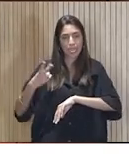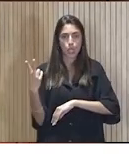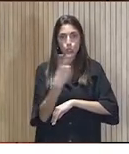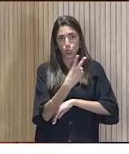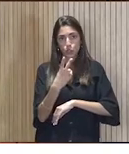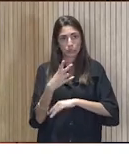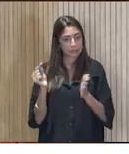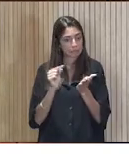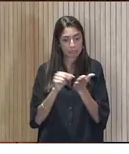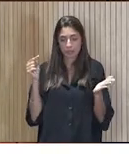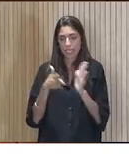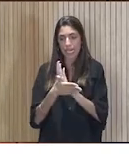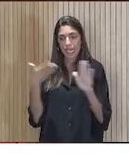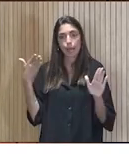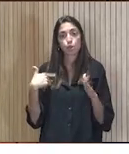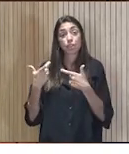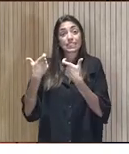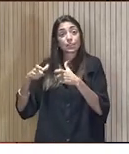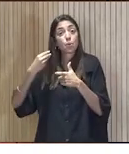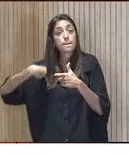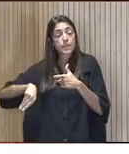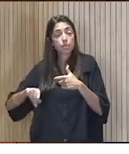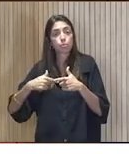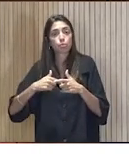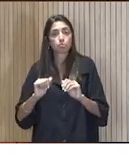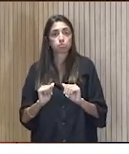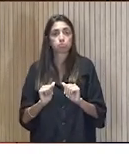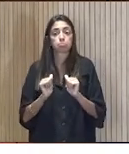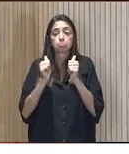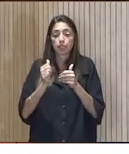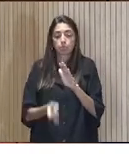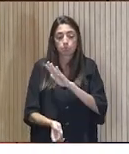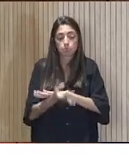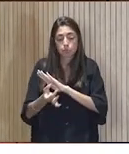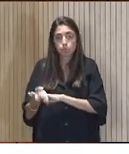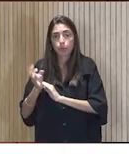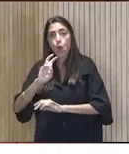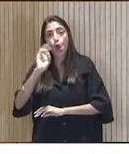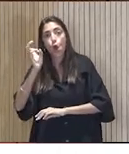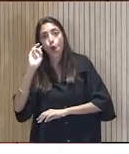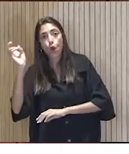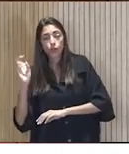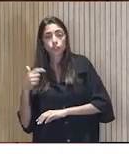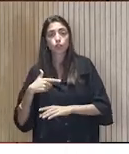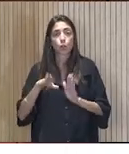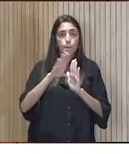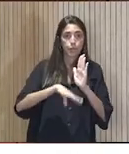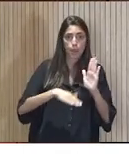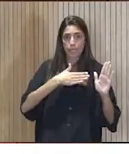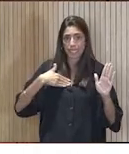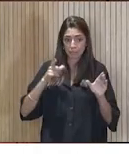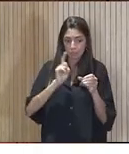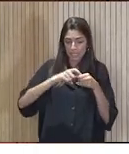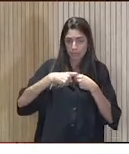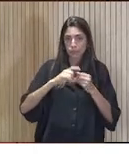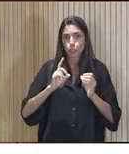Y rápidamente, dentro del mismo sector, ya empezaron a aparecer otros que también querían hacer ese mismo programa, pero que, insisto, que